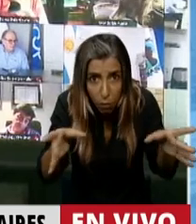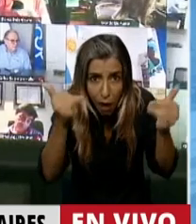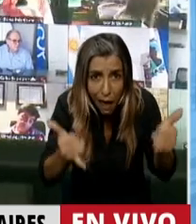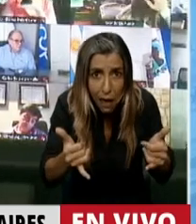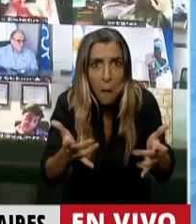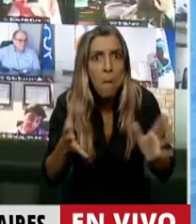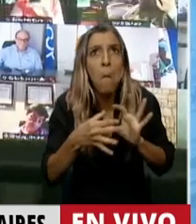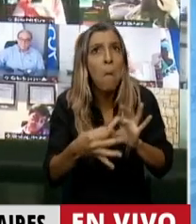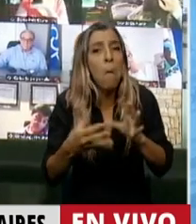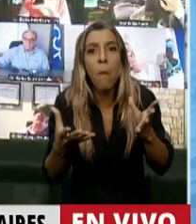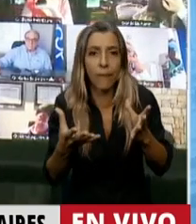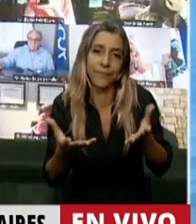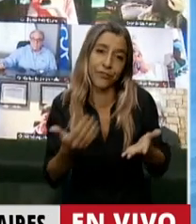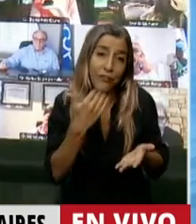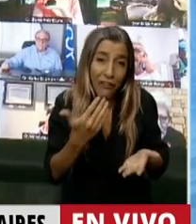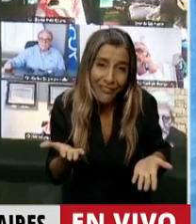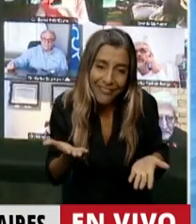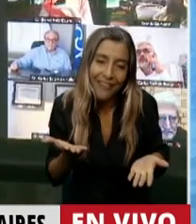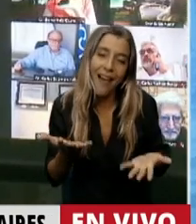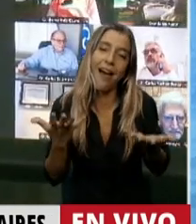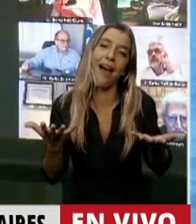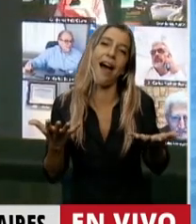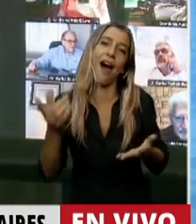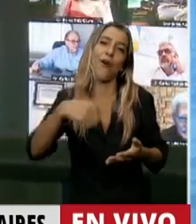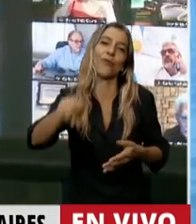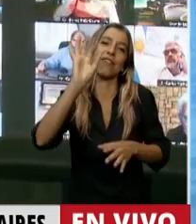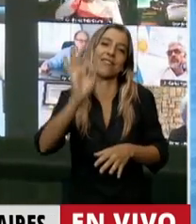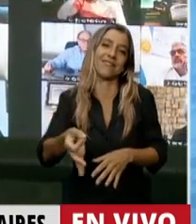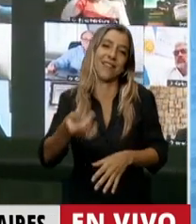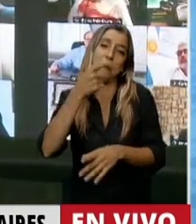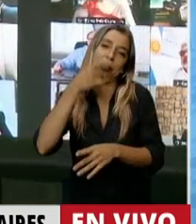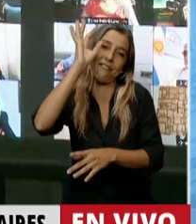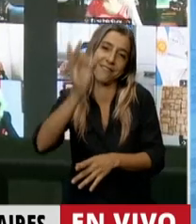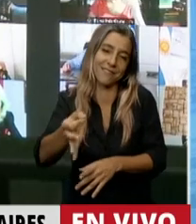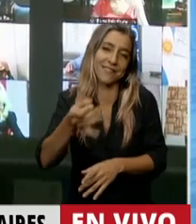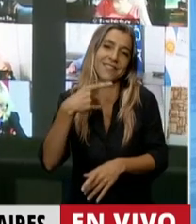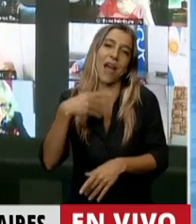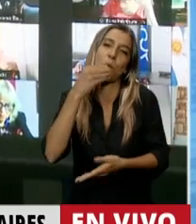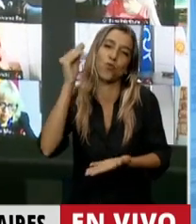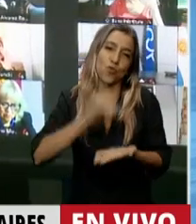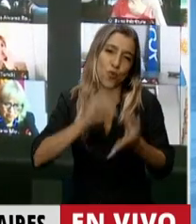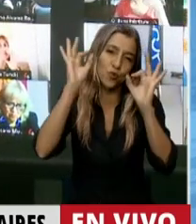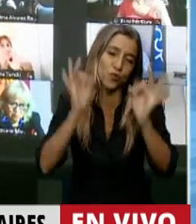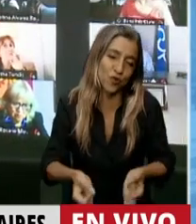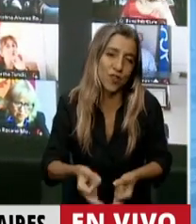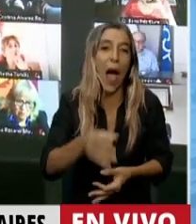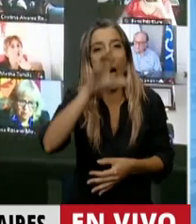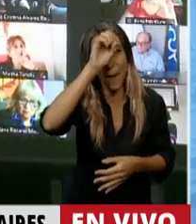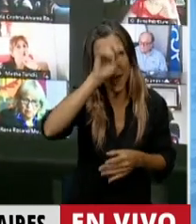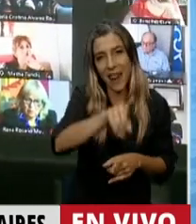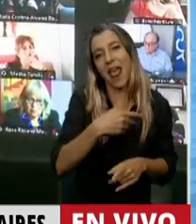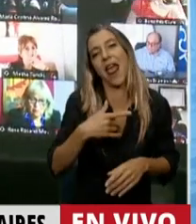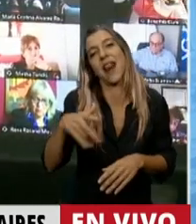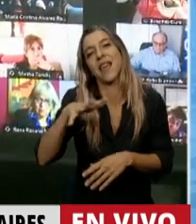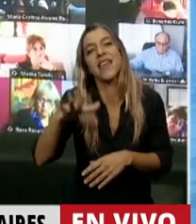presionan para que en Chubut se autorice la minería que ya Esquel y